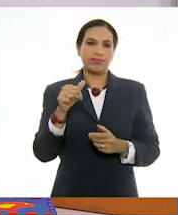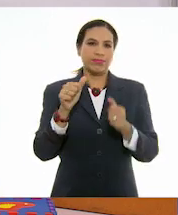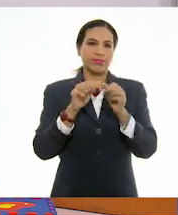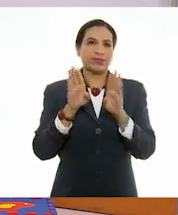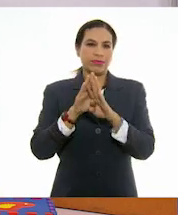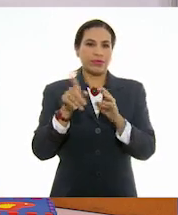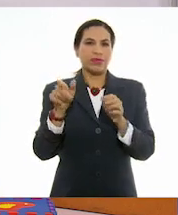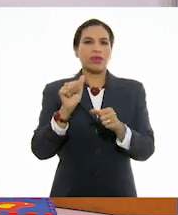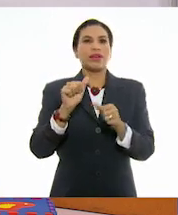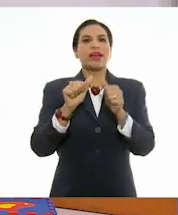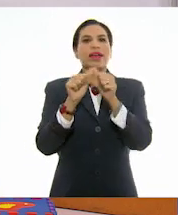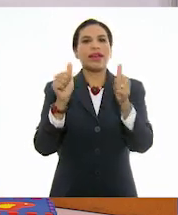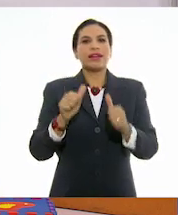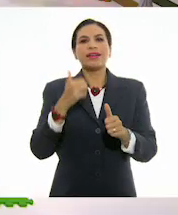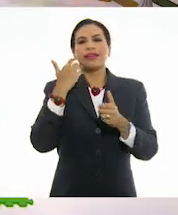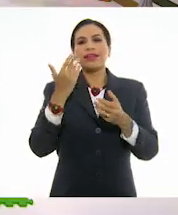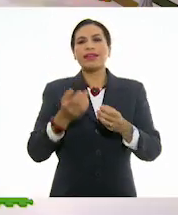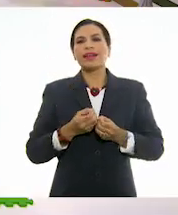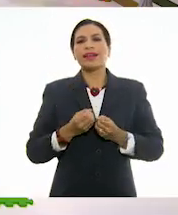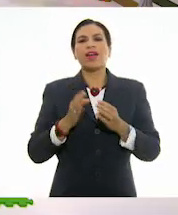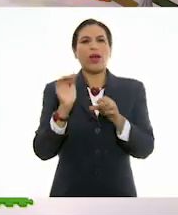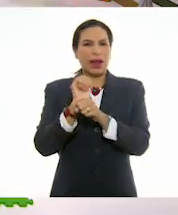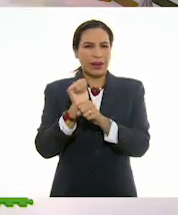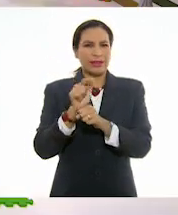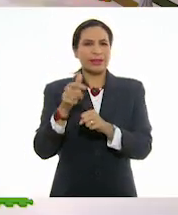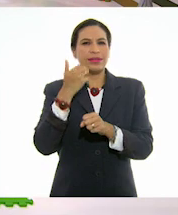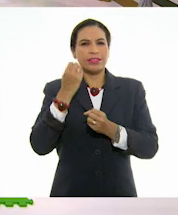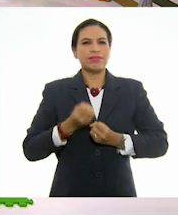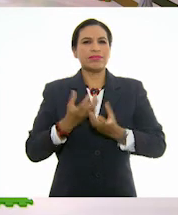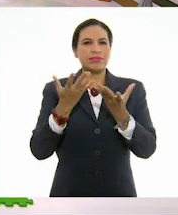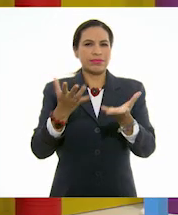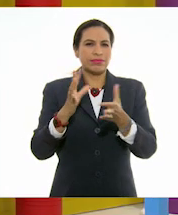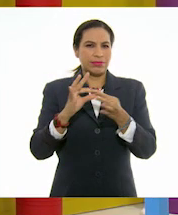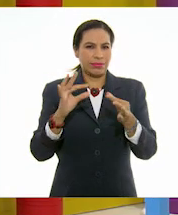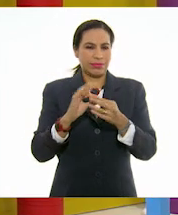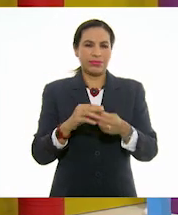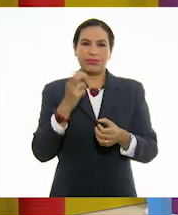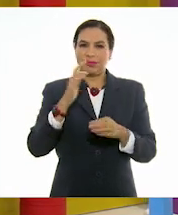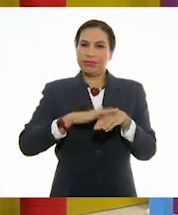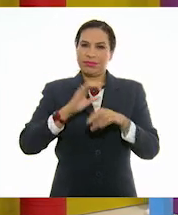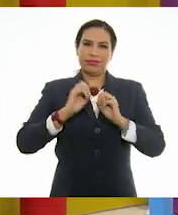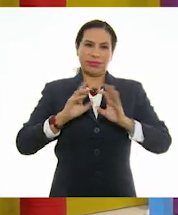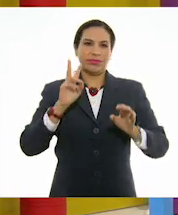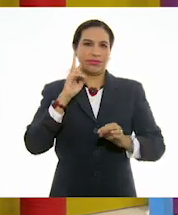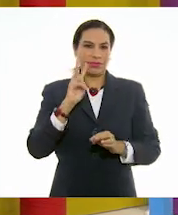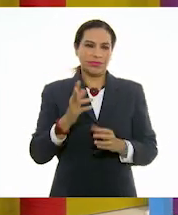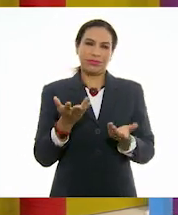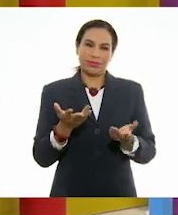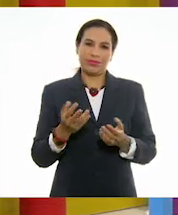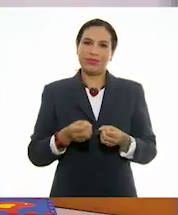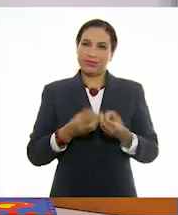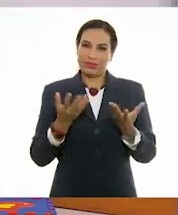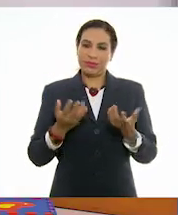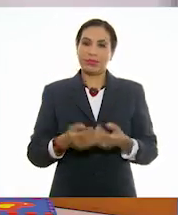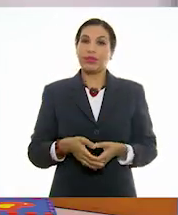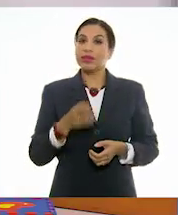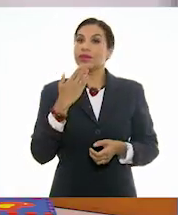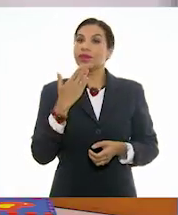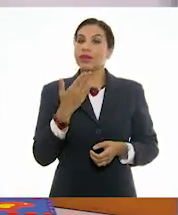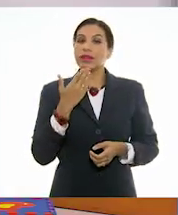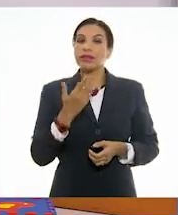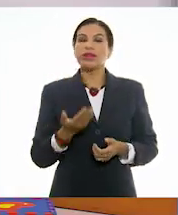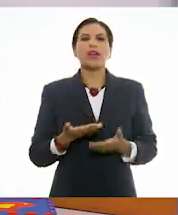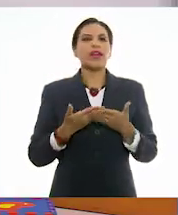quiere expresar o transmitir. De acuerdo, muy bien, muy bien. Creo que va quedando más claro. Ya te va quedando un poquito más claro. Así es. Muy bien.